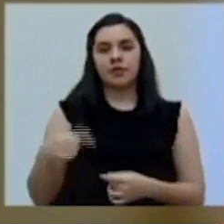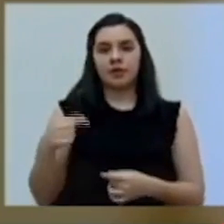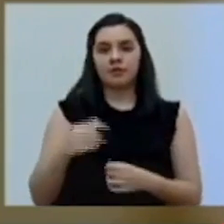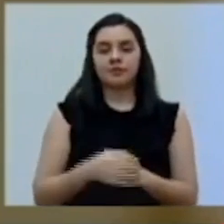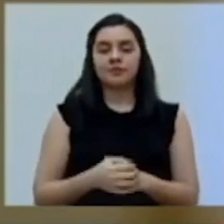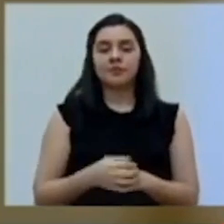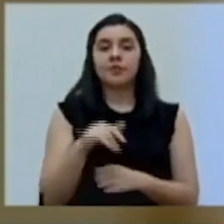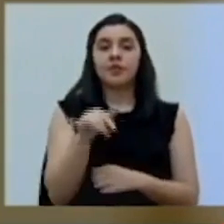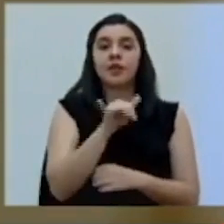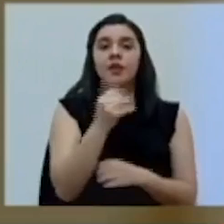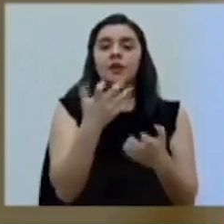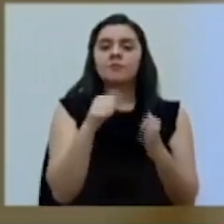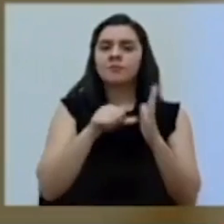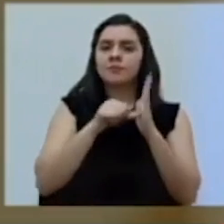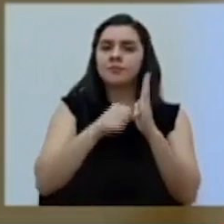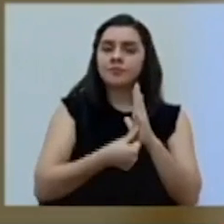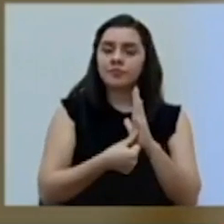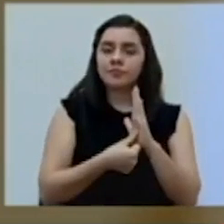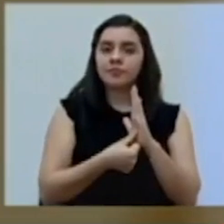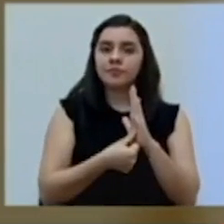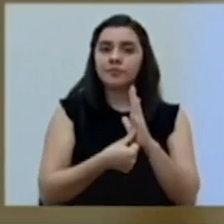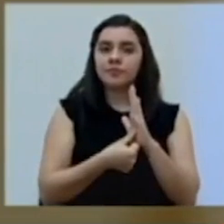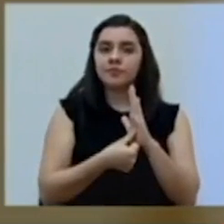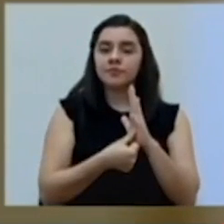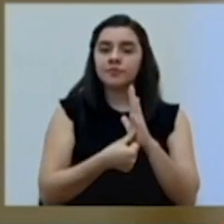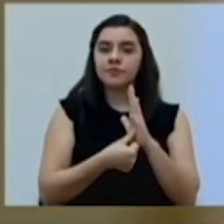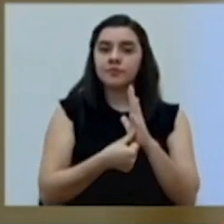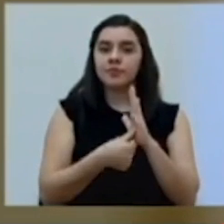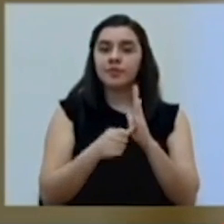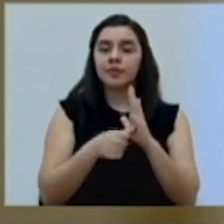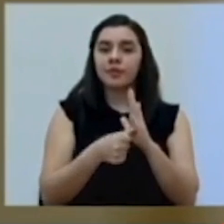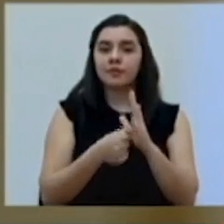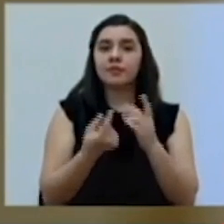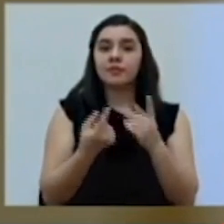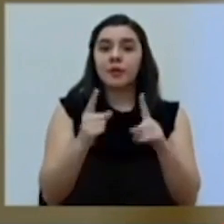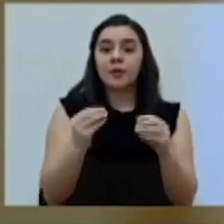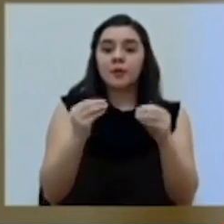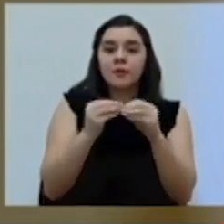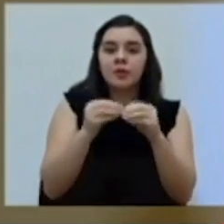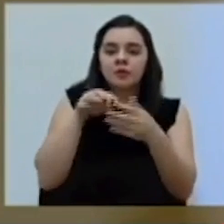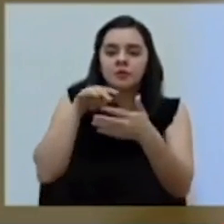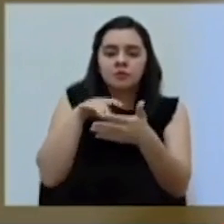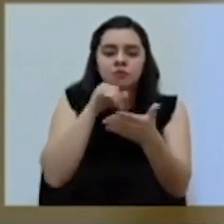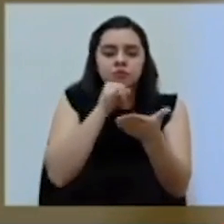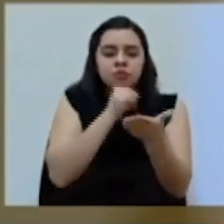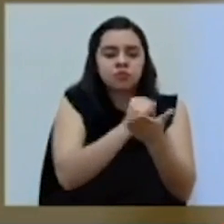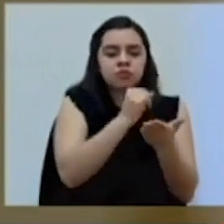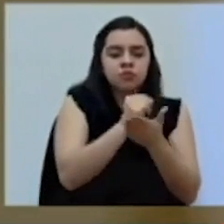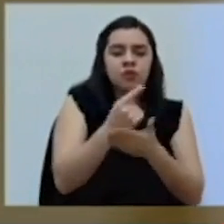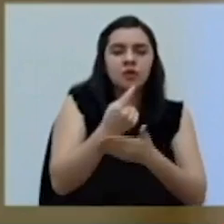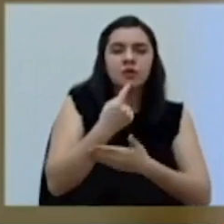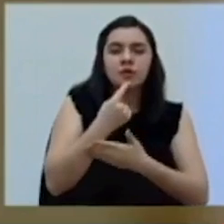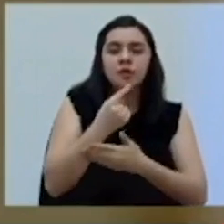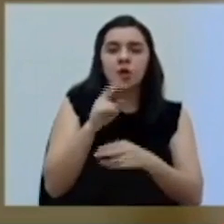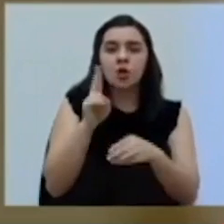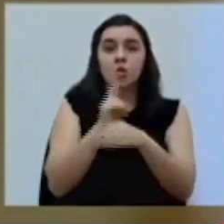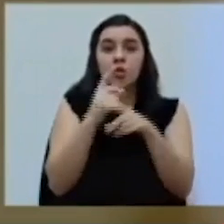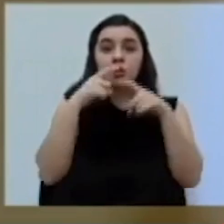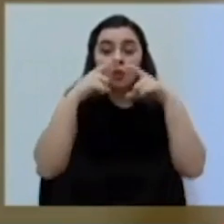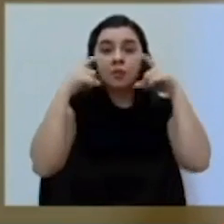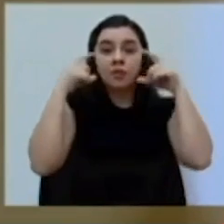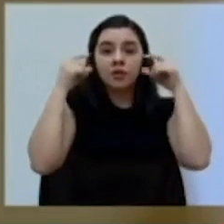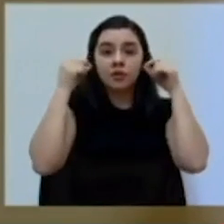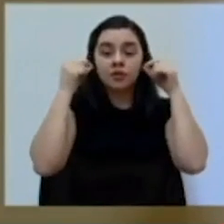Y también quería resaltar que han estado cada vez más avanzando estudios que soportan que el uso de las mascarillas